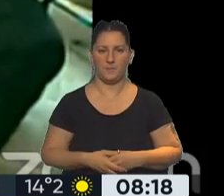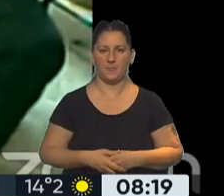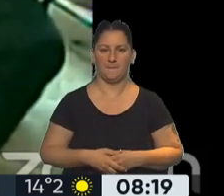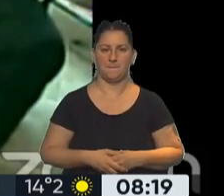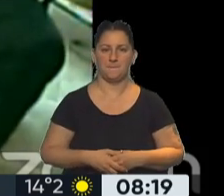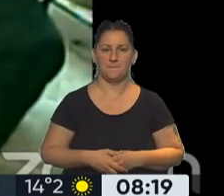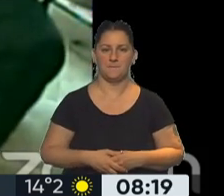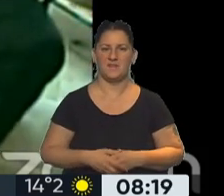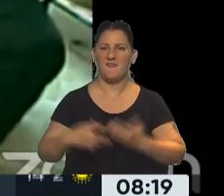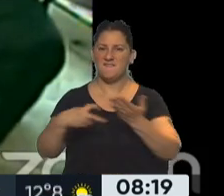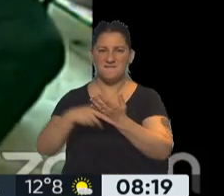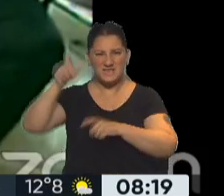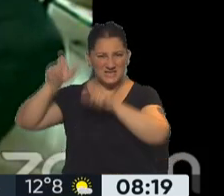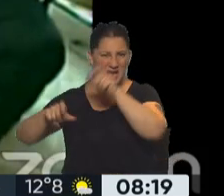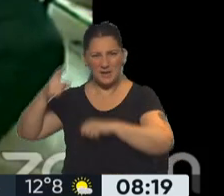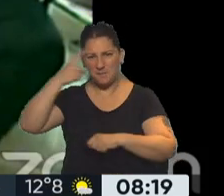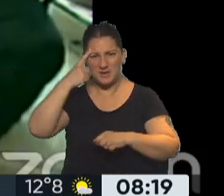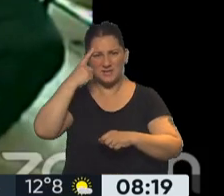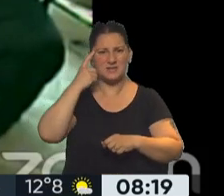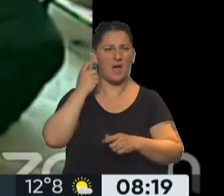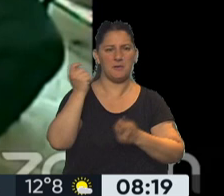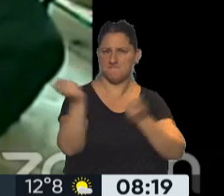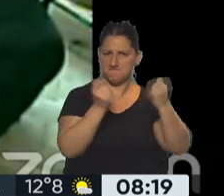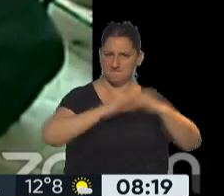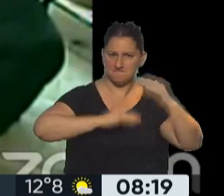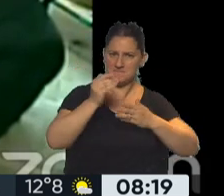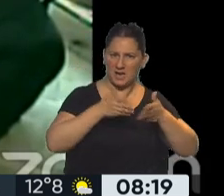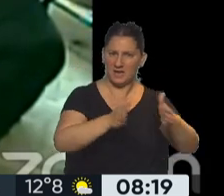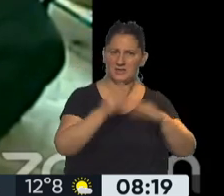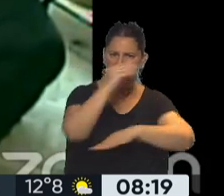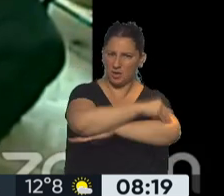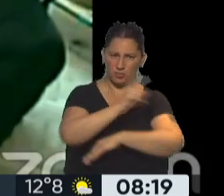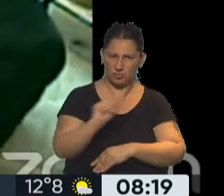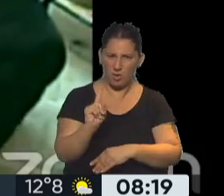¿En serio que los fiscales piensan que no es soberano y estratégico construir carreteras en Santa Cruz?